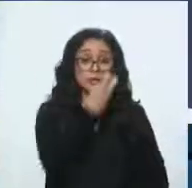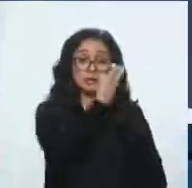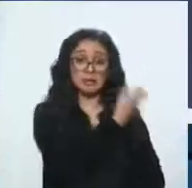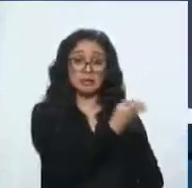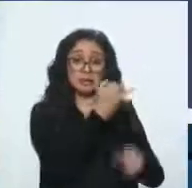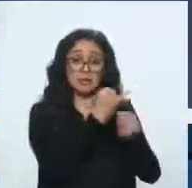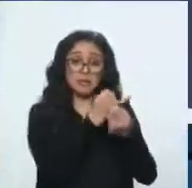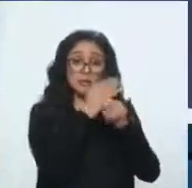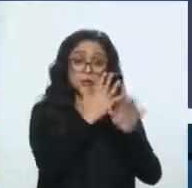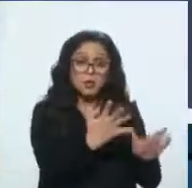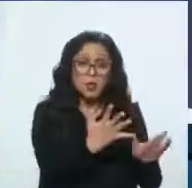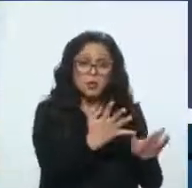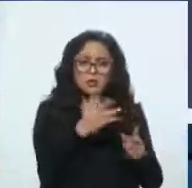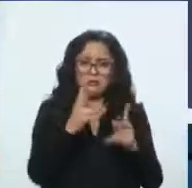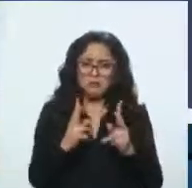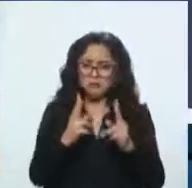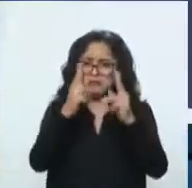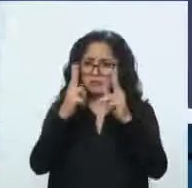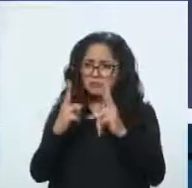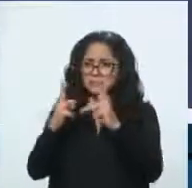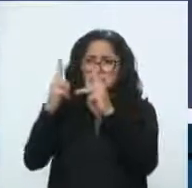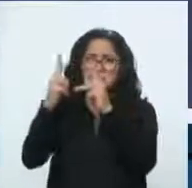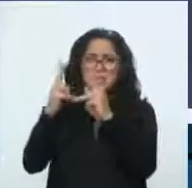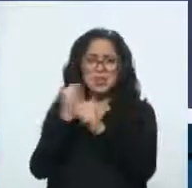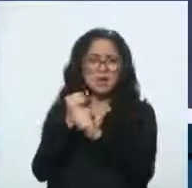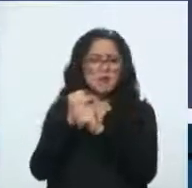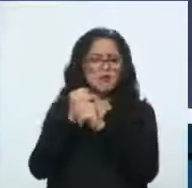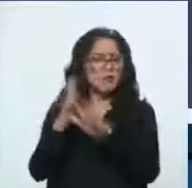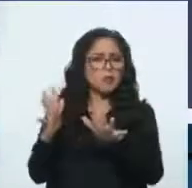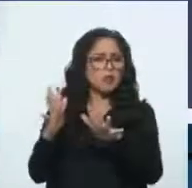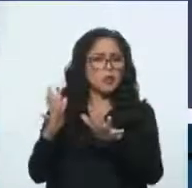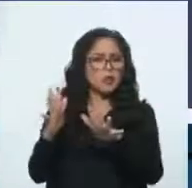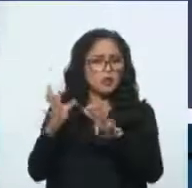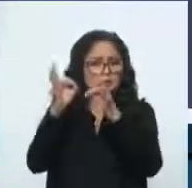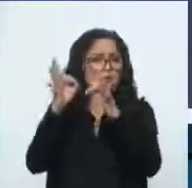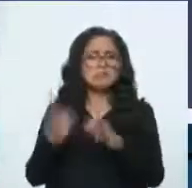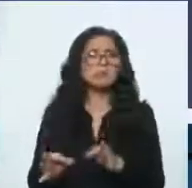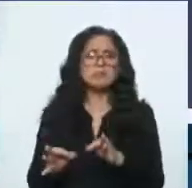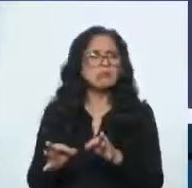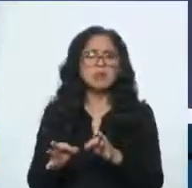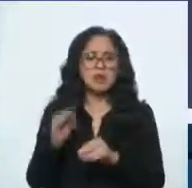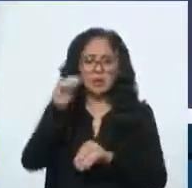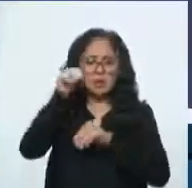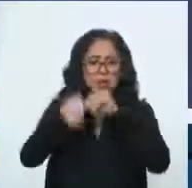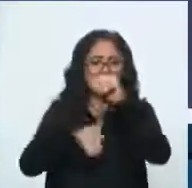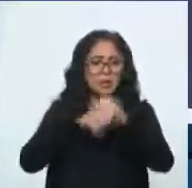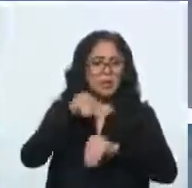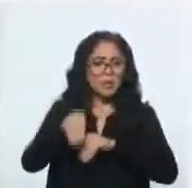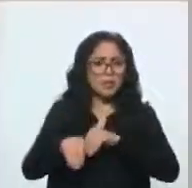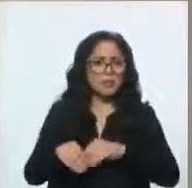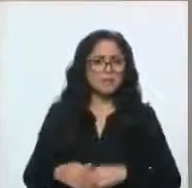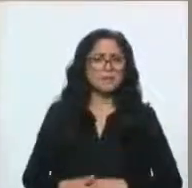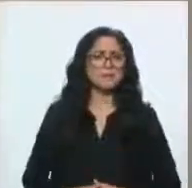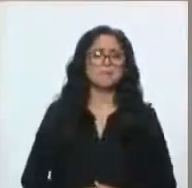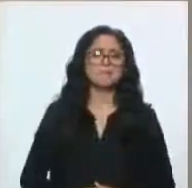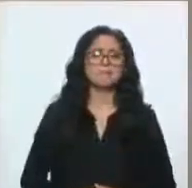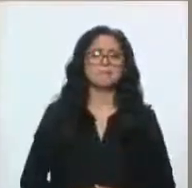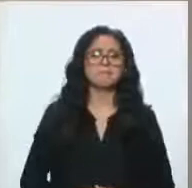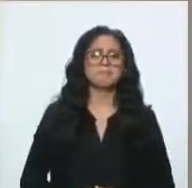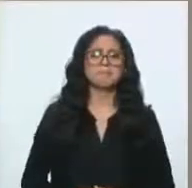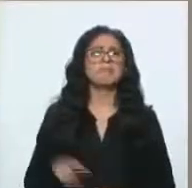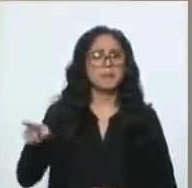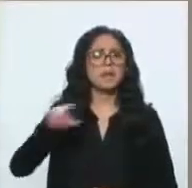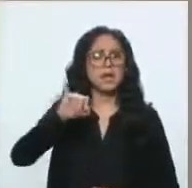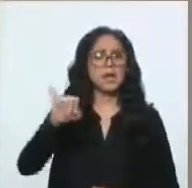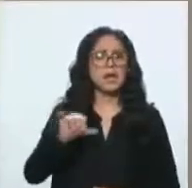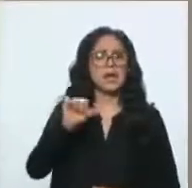lo medioeditaron raro, lo sacaron de contexto. Sí, pues fue este Javier Lozano que extrajo un